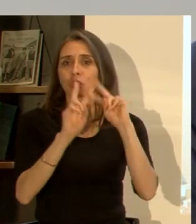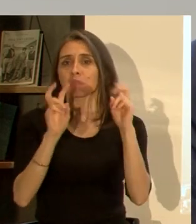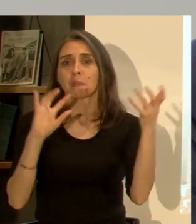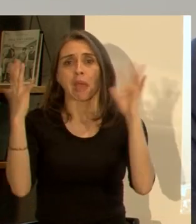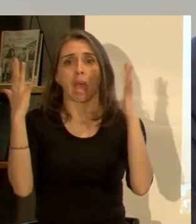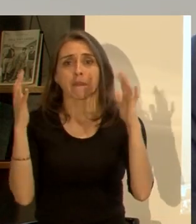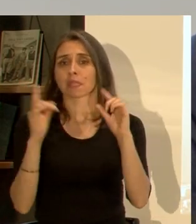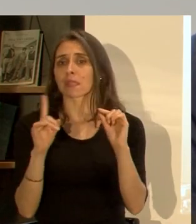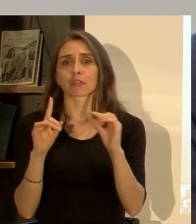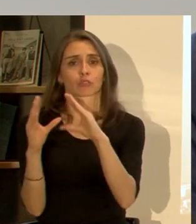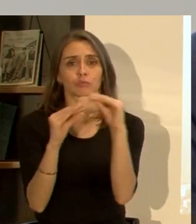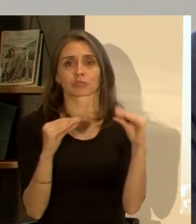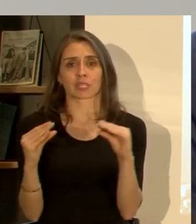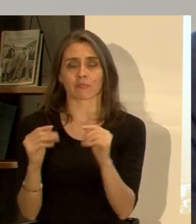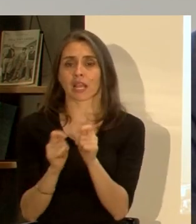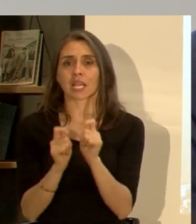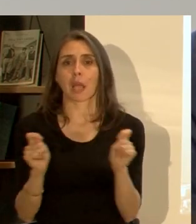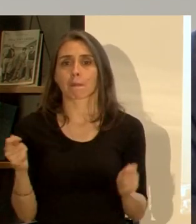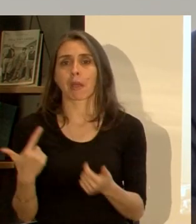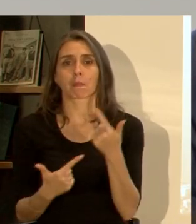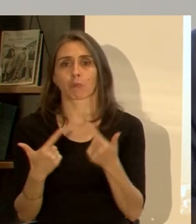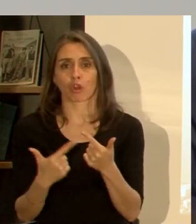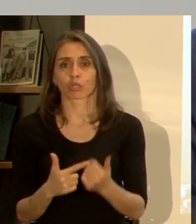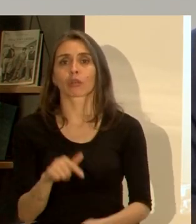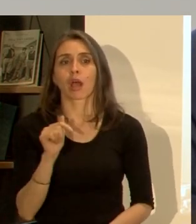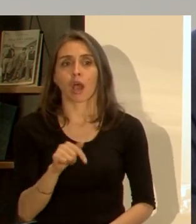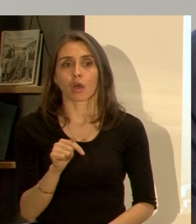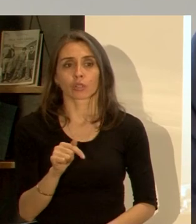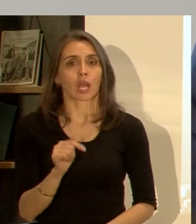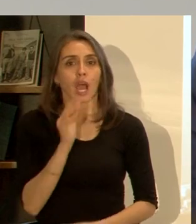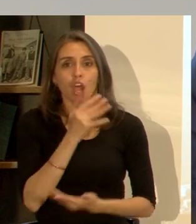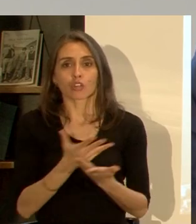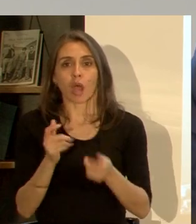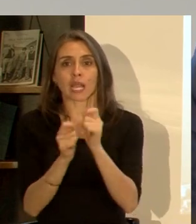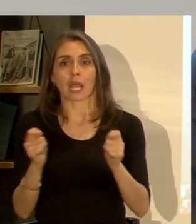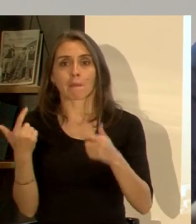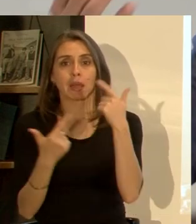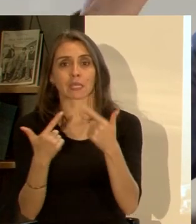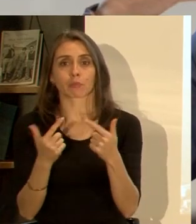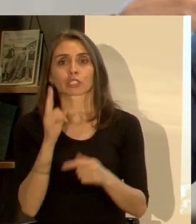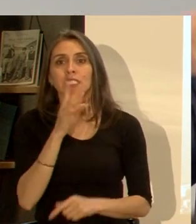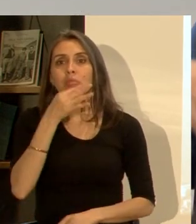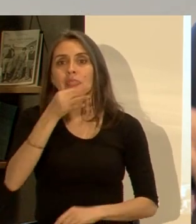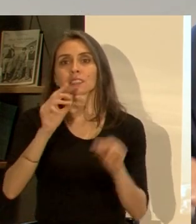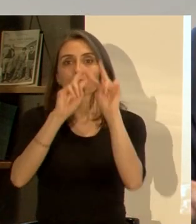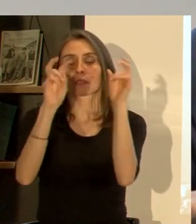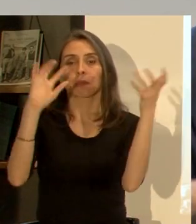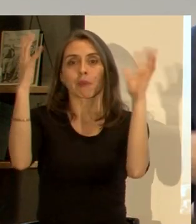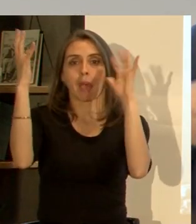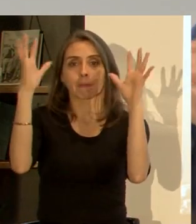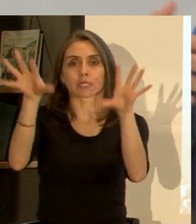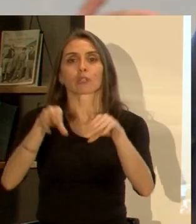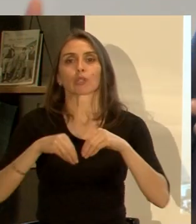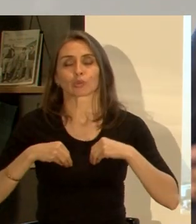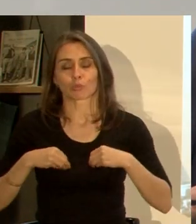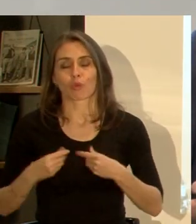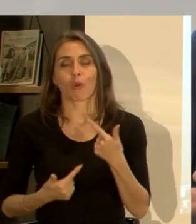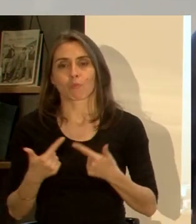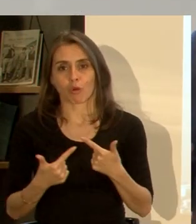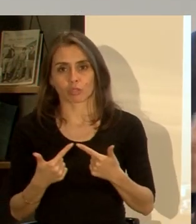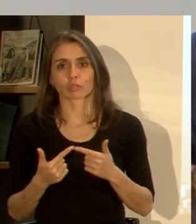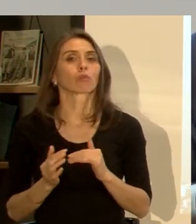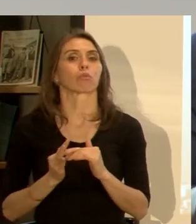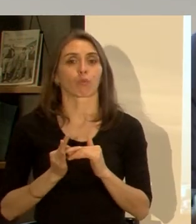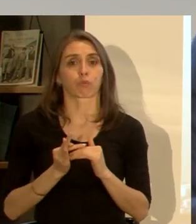eso no era un tema de campaña política hoy no hay campaña política sin tema ambiental ya fue asumido por los políticos y en un